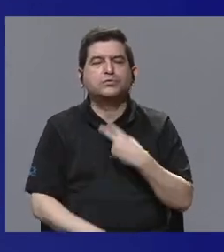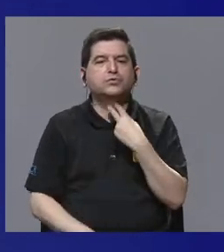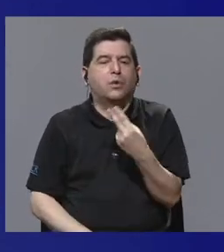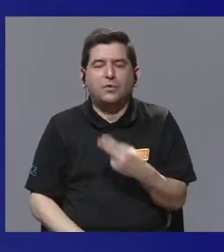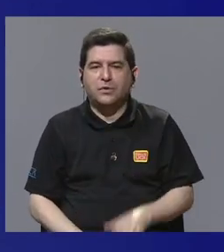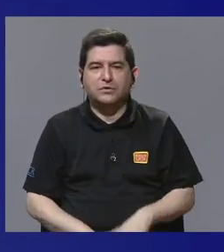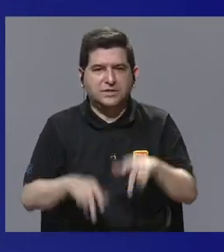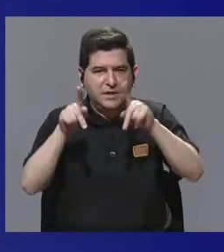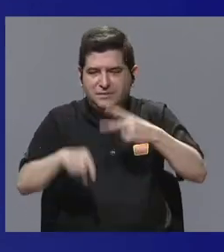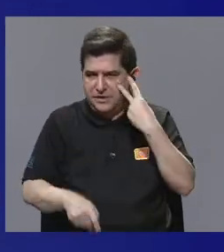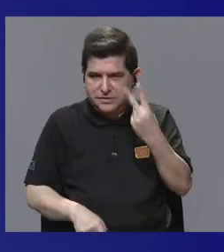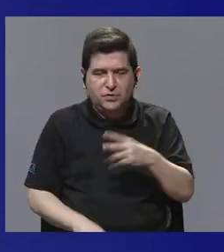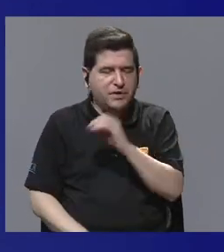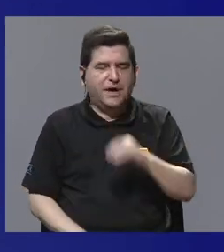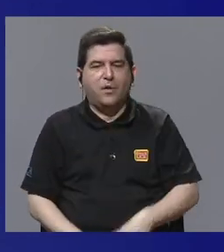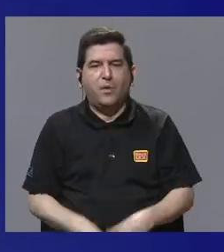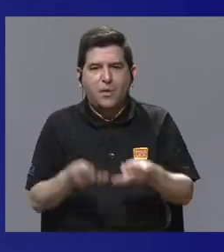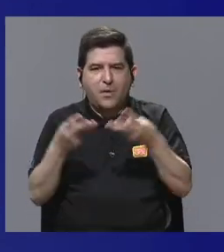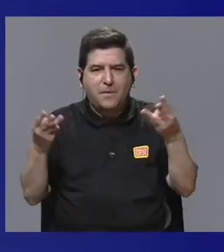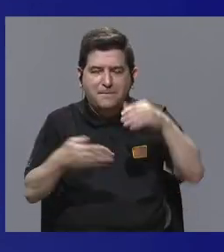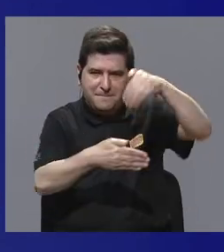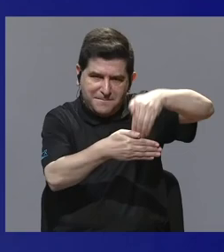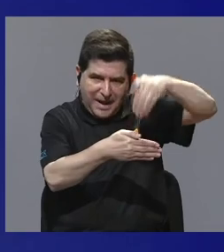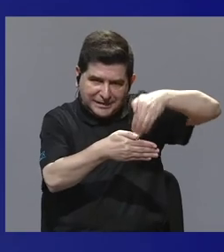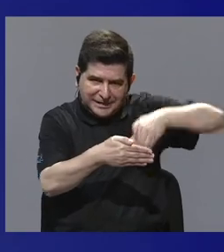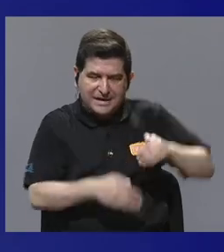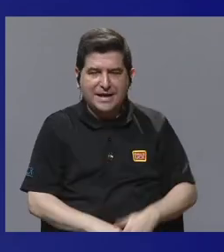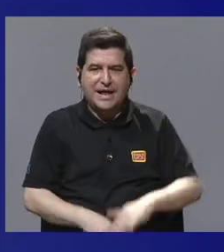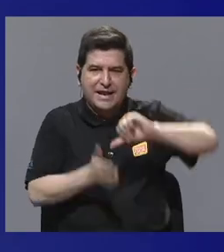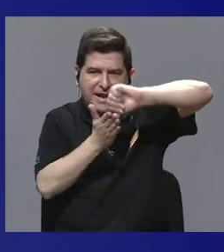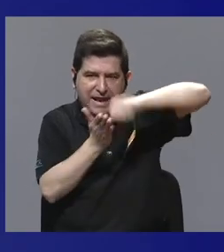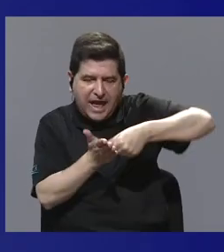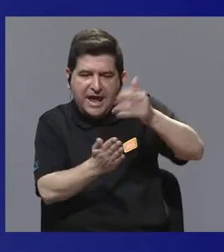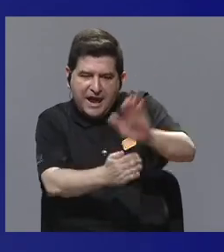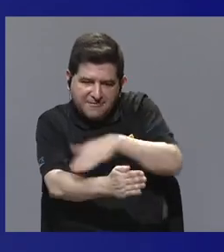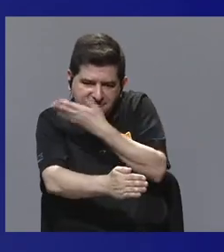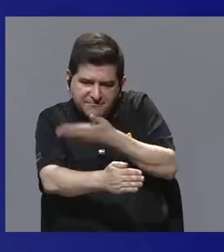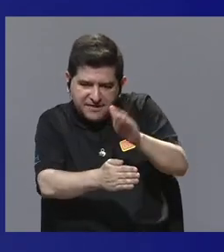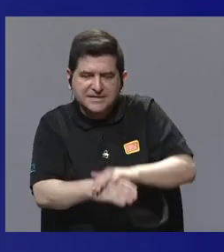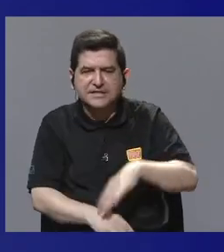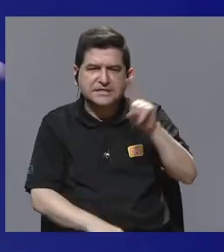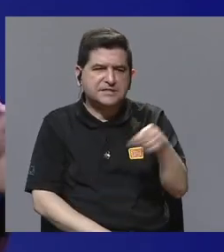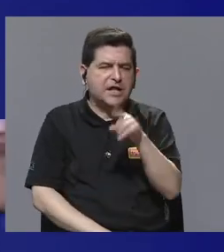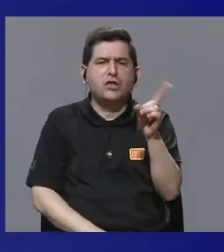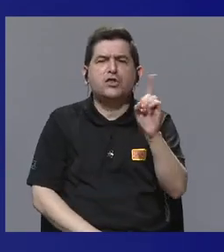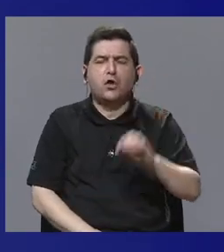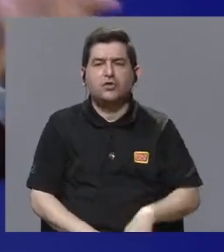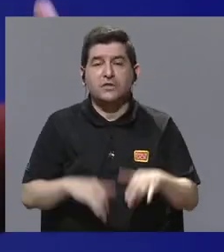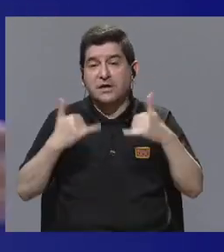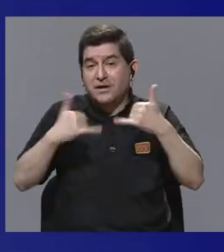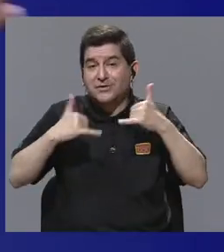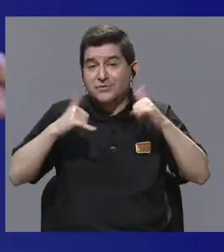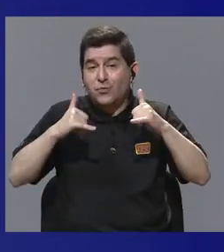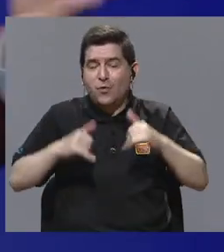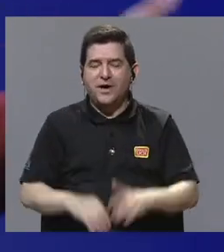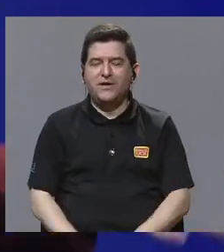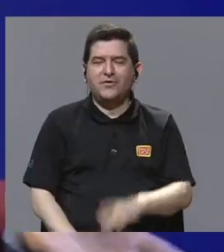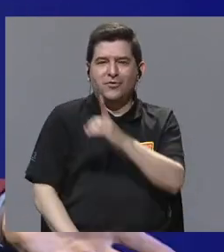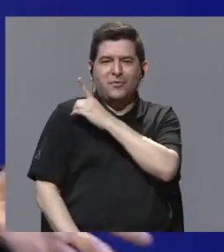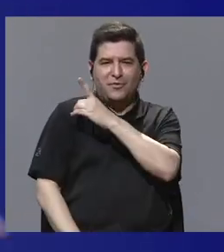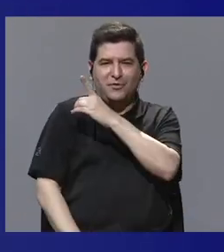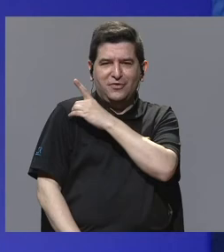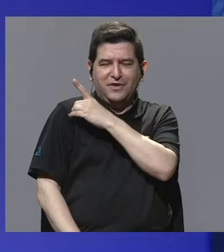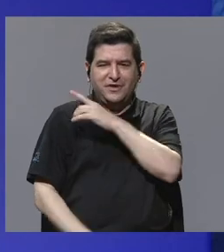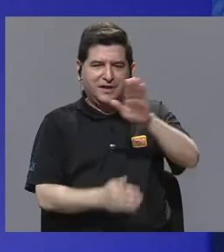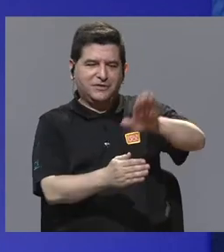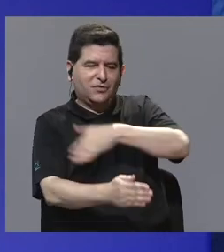off, a dónde recurro al material de archivo, a dónde pongo el énfasis de la música, a dónde se lo quito. Ese juego, esa dirección